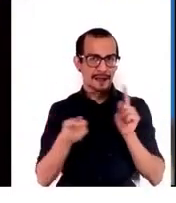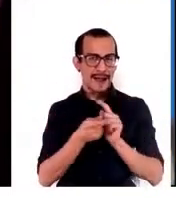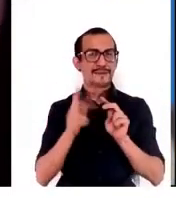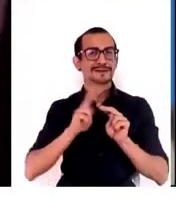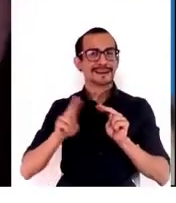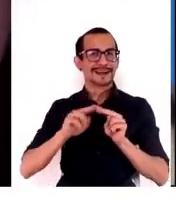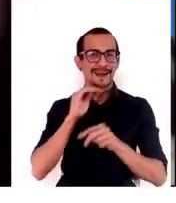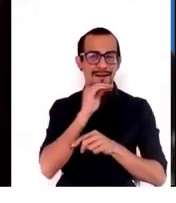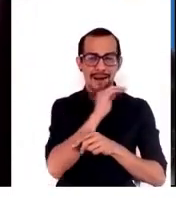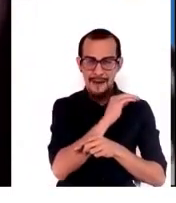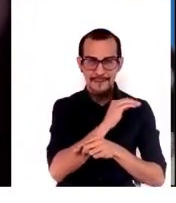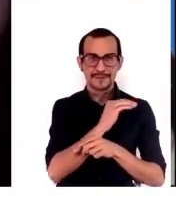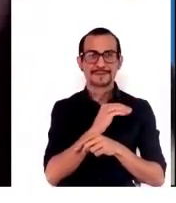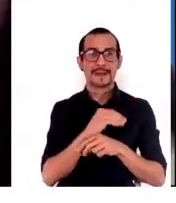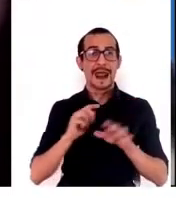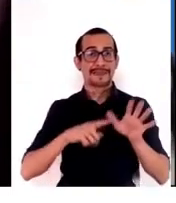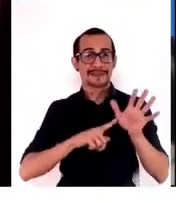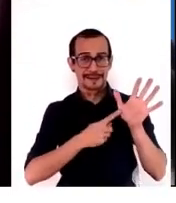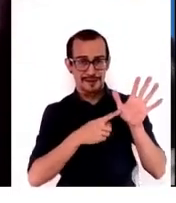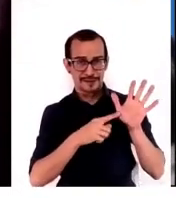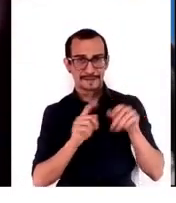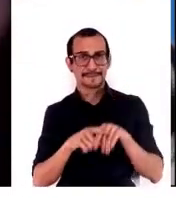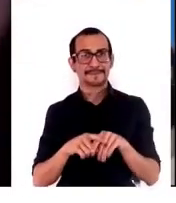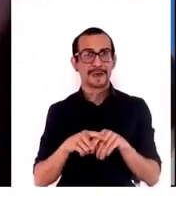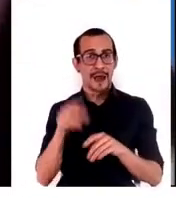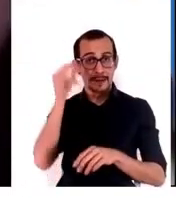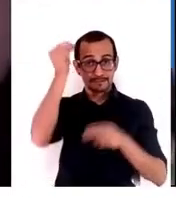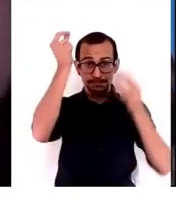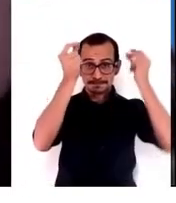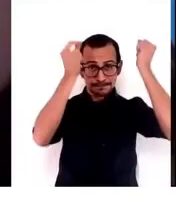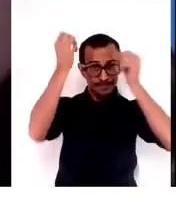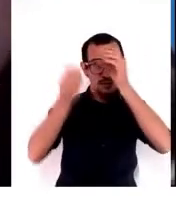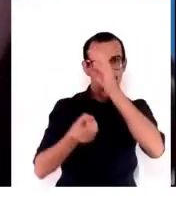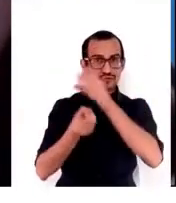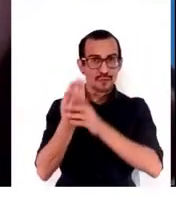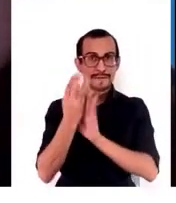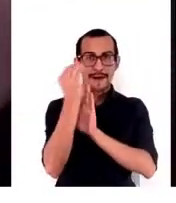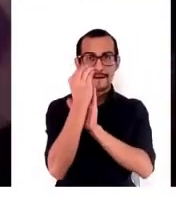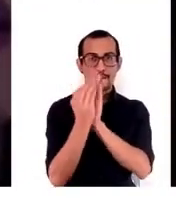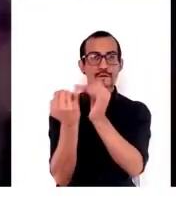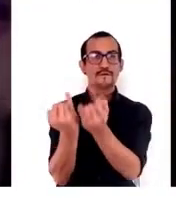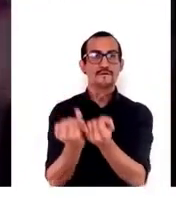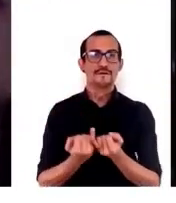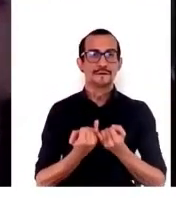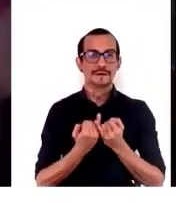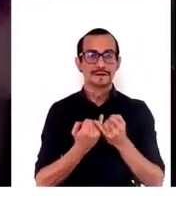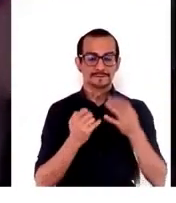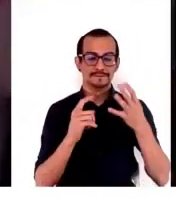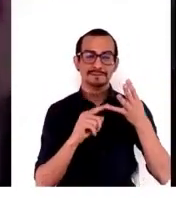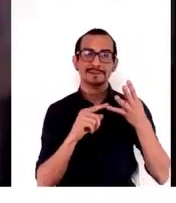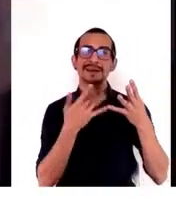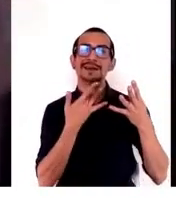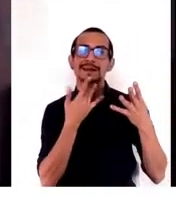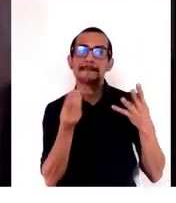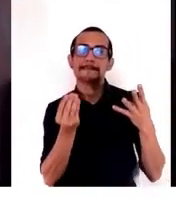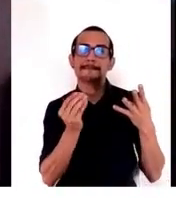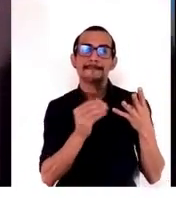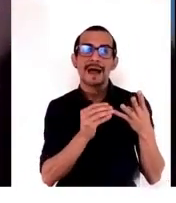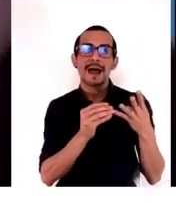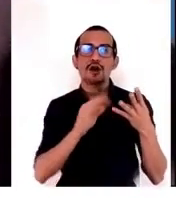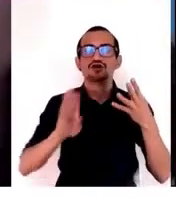muy rápido. La tecnología, la innovación, los datos y lo que llamamos complementos.